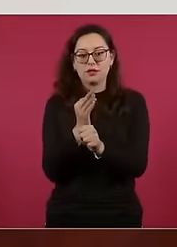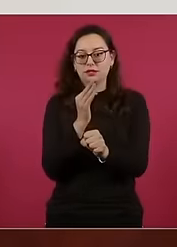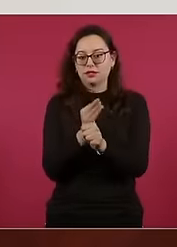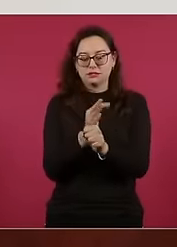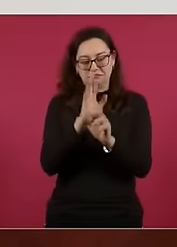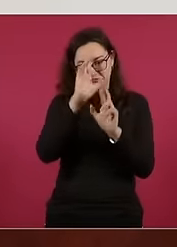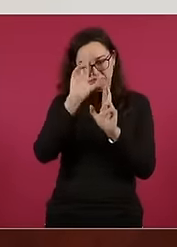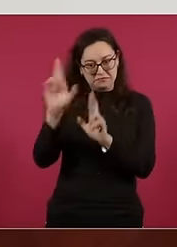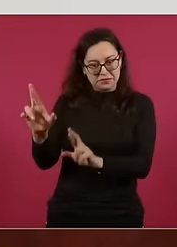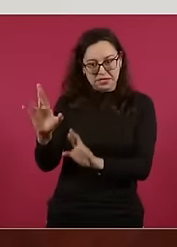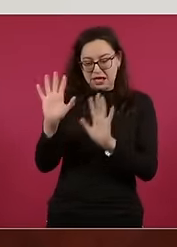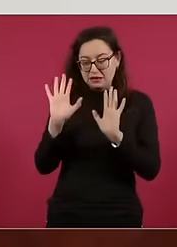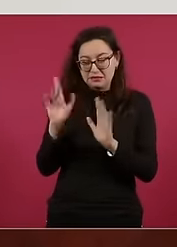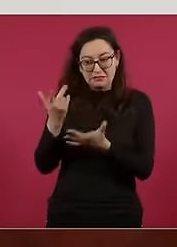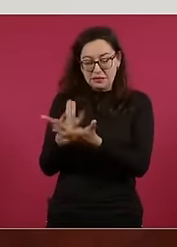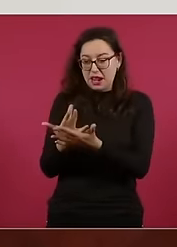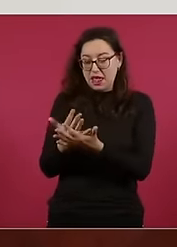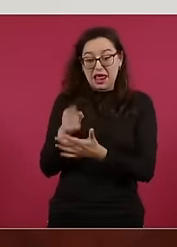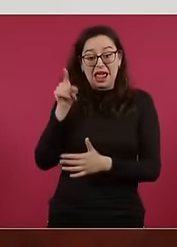soberanía.